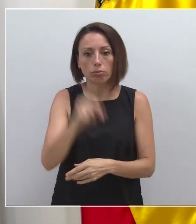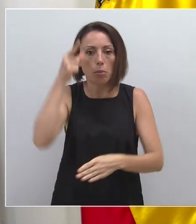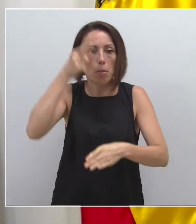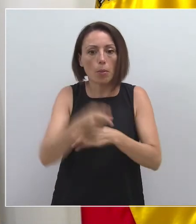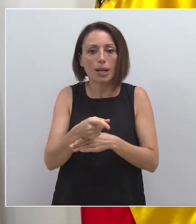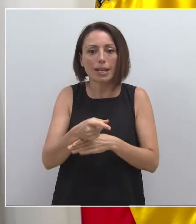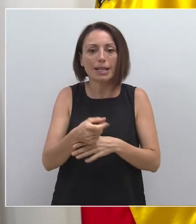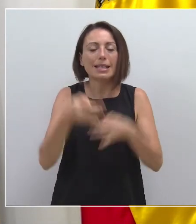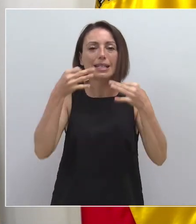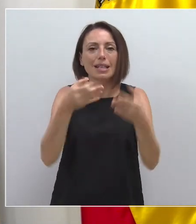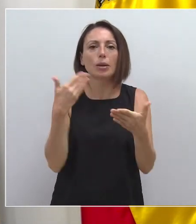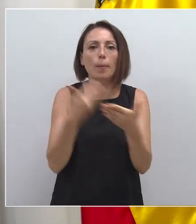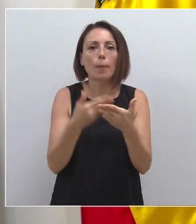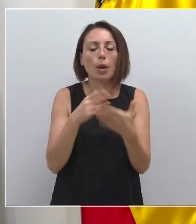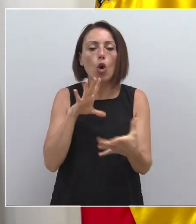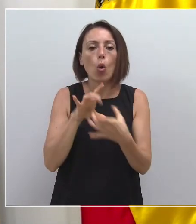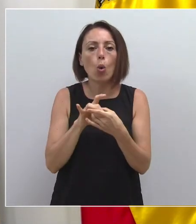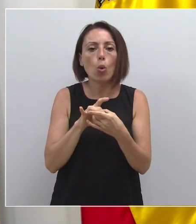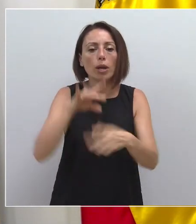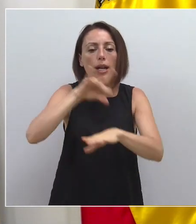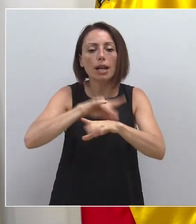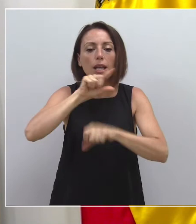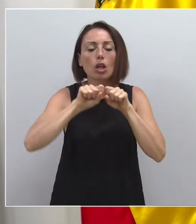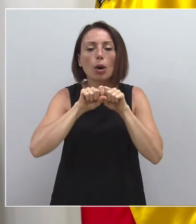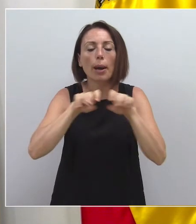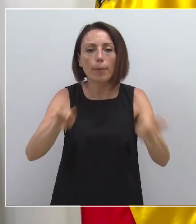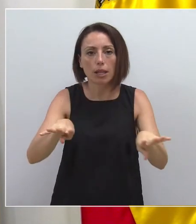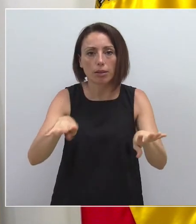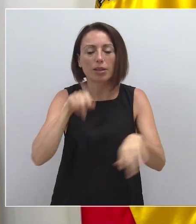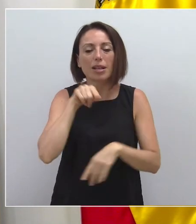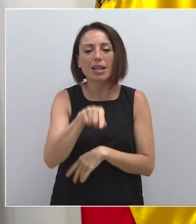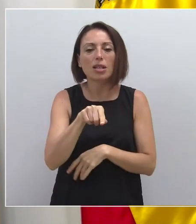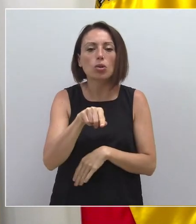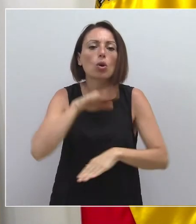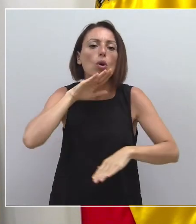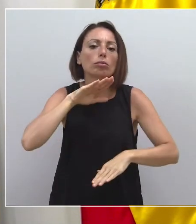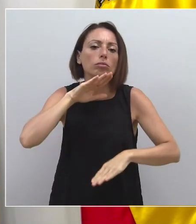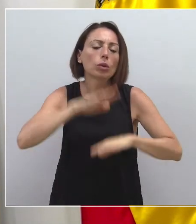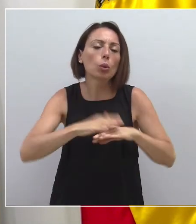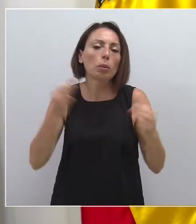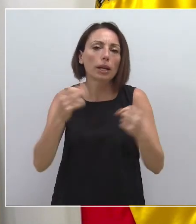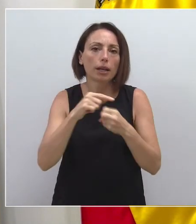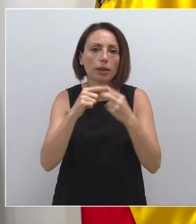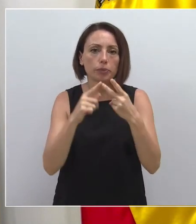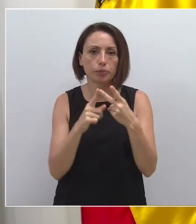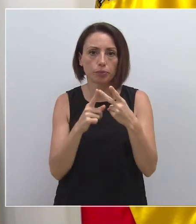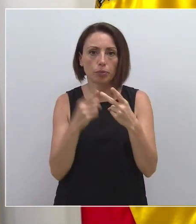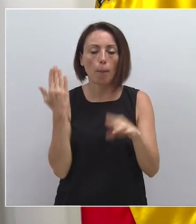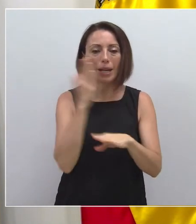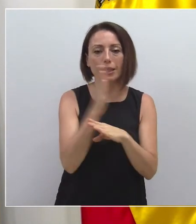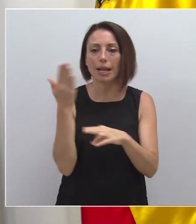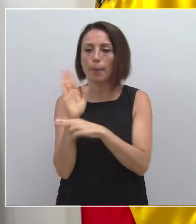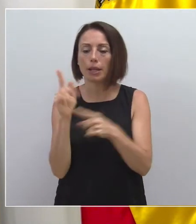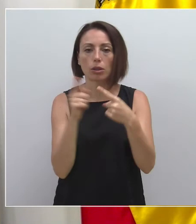siempre un sustrato epidemiológico y ese sustrato epidemiológico obedece a dos planteamientos.